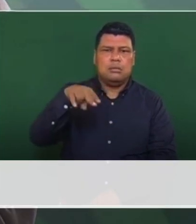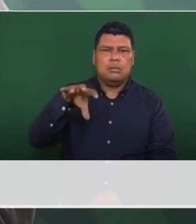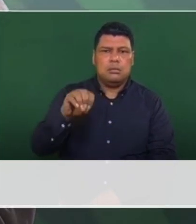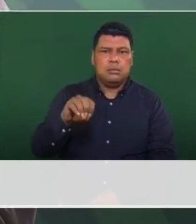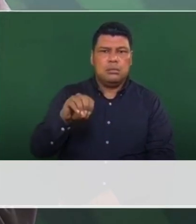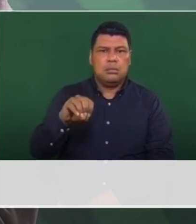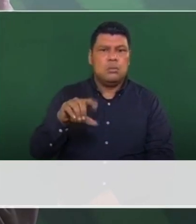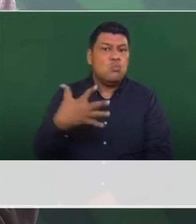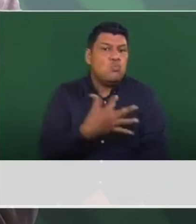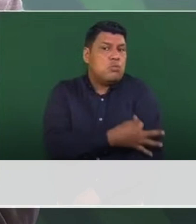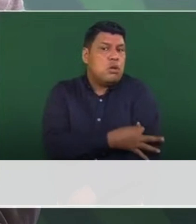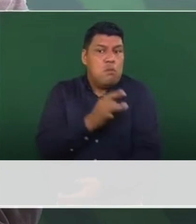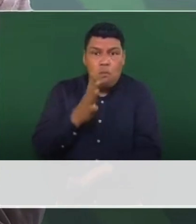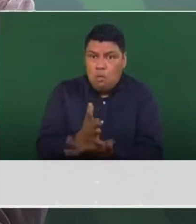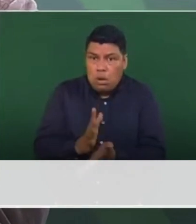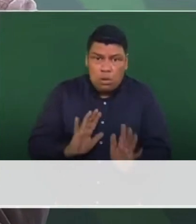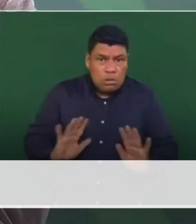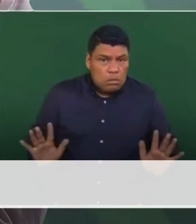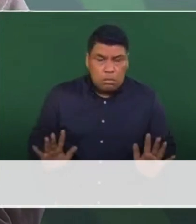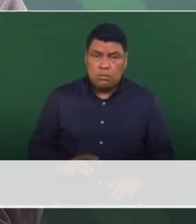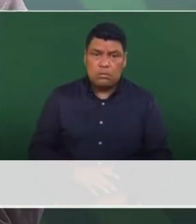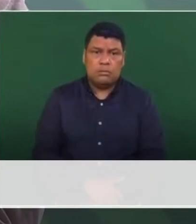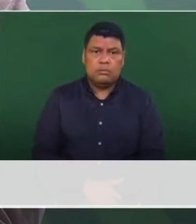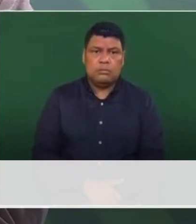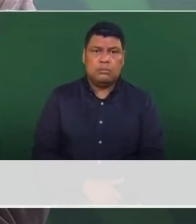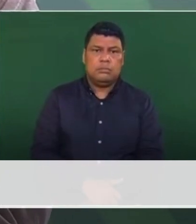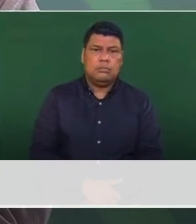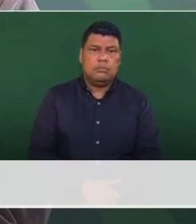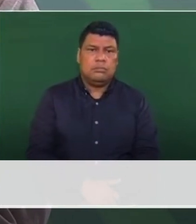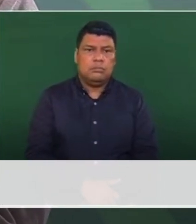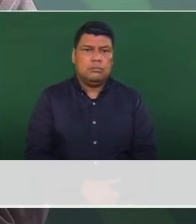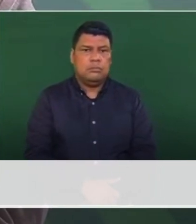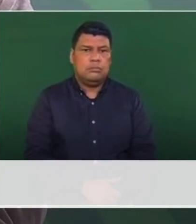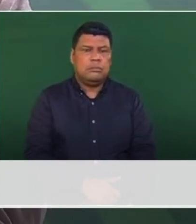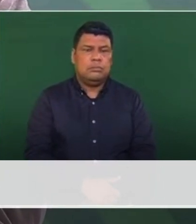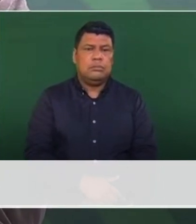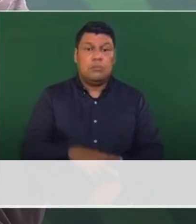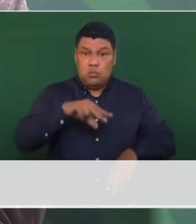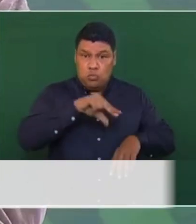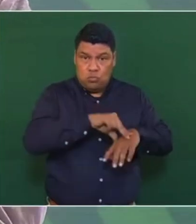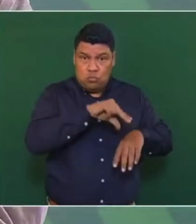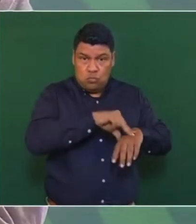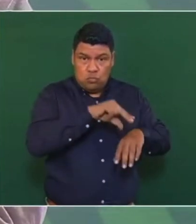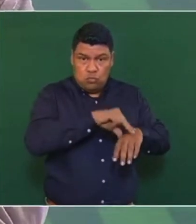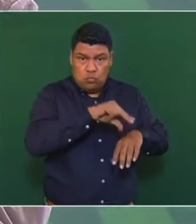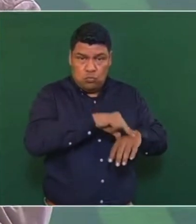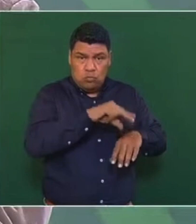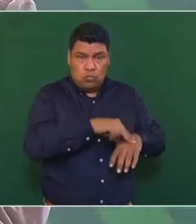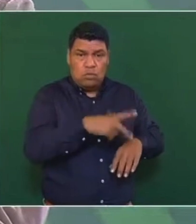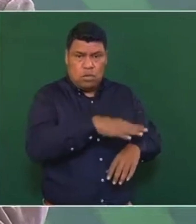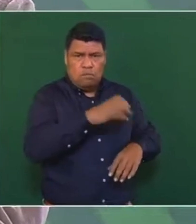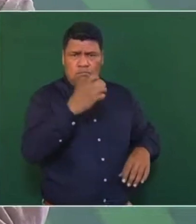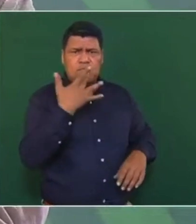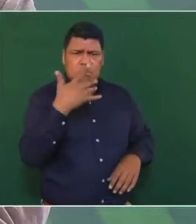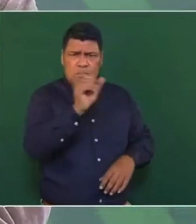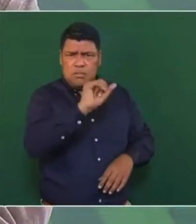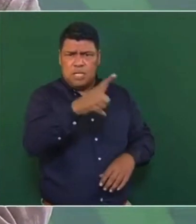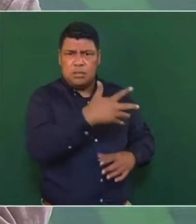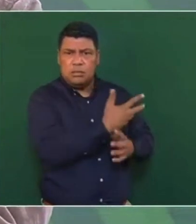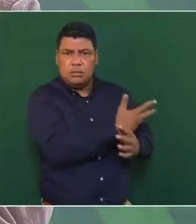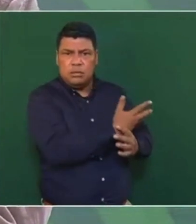sola dosis. Y hasta ahora los médicos, los especialistas